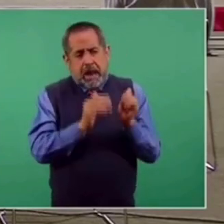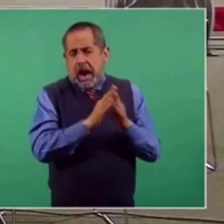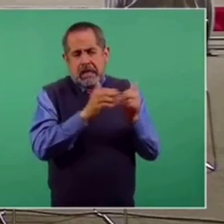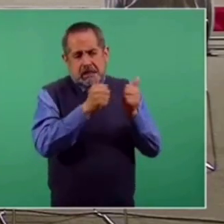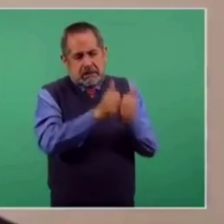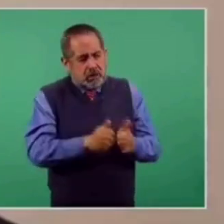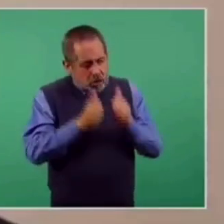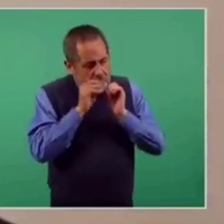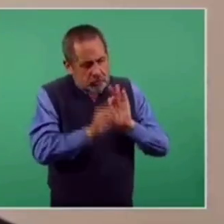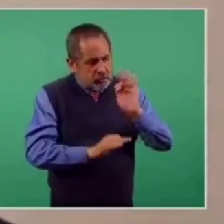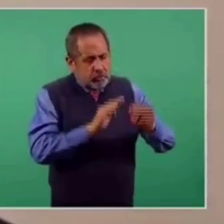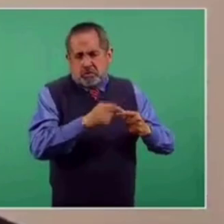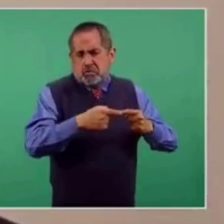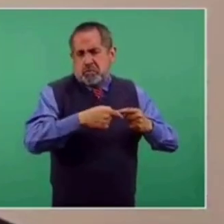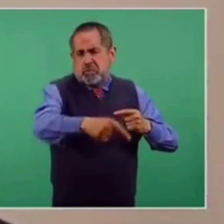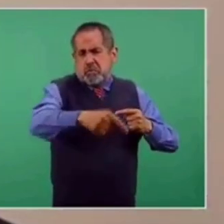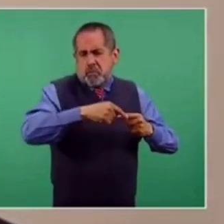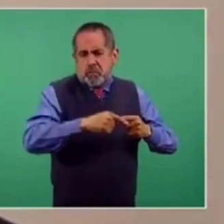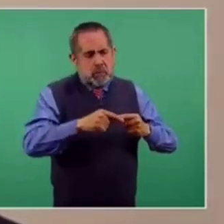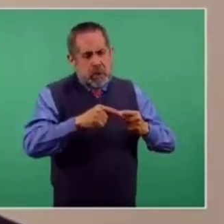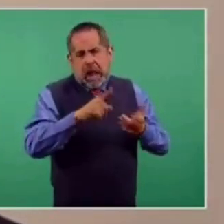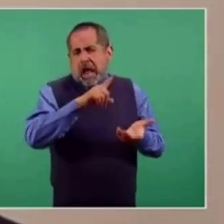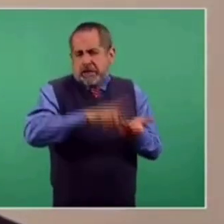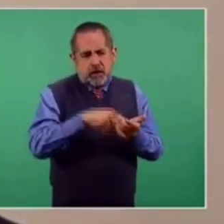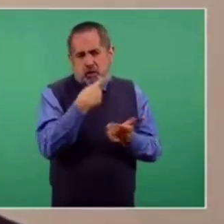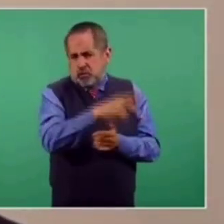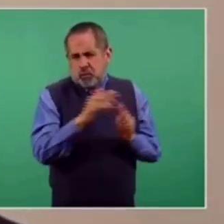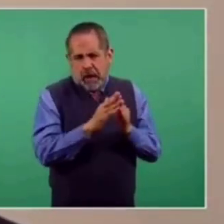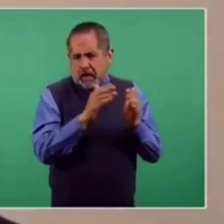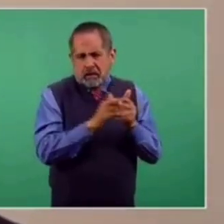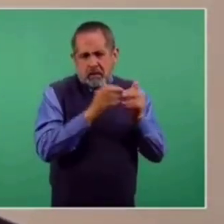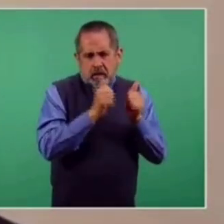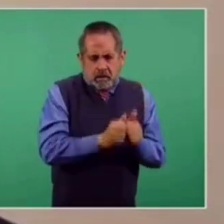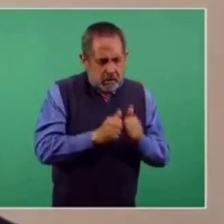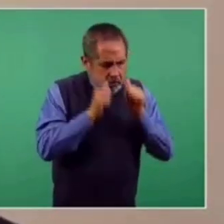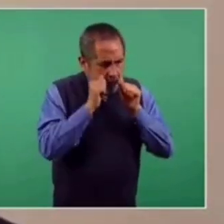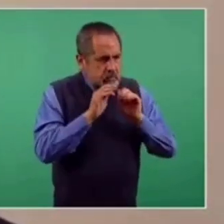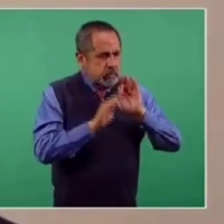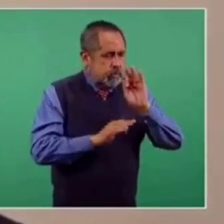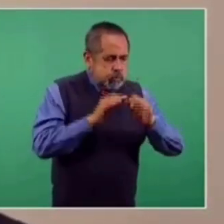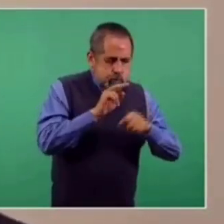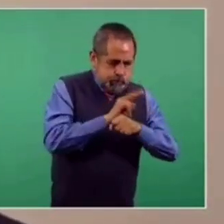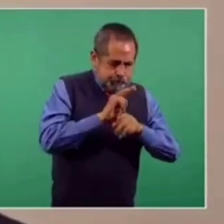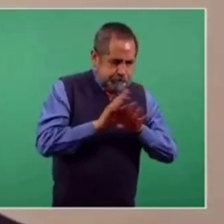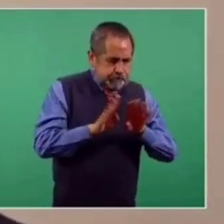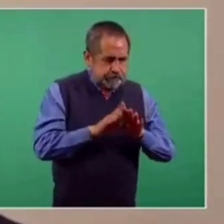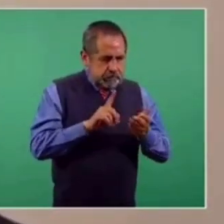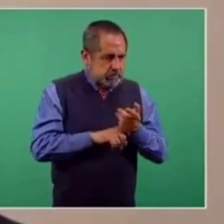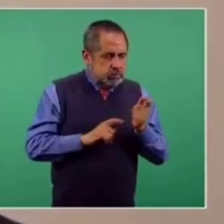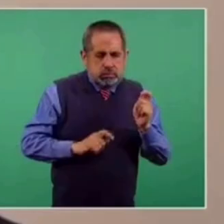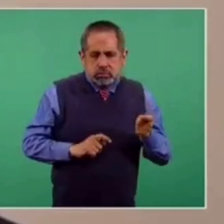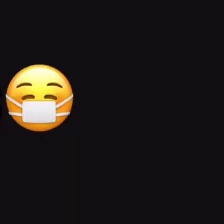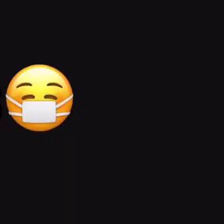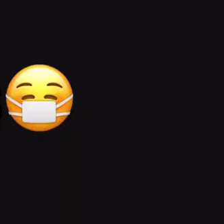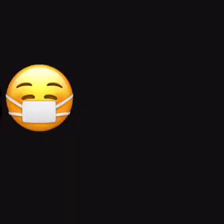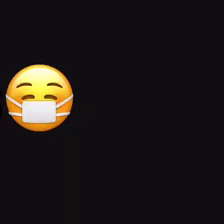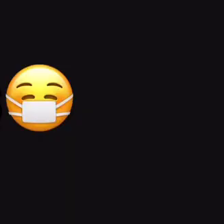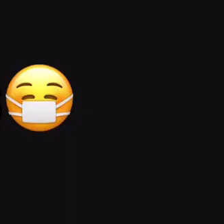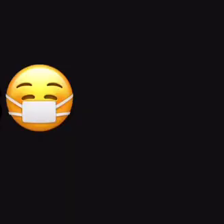los siguientes días en su domicilio bajo seguimiento y observación médica.